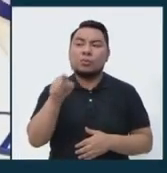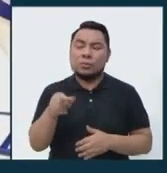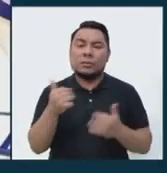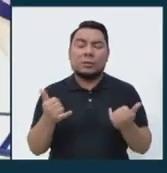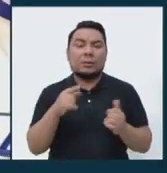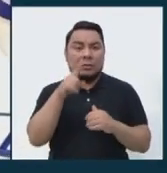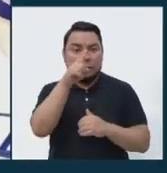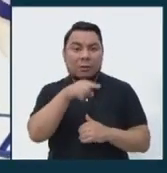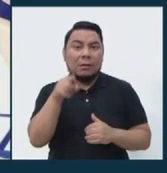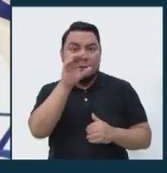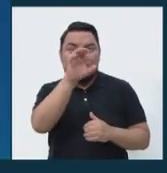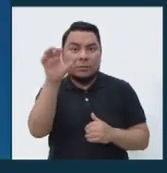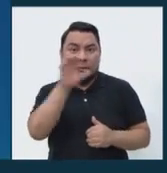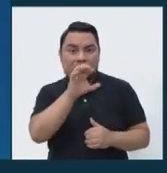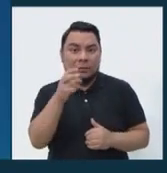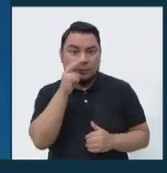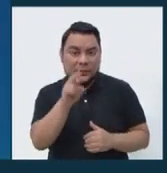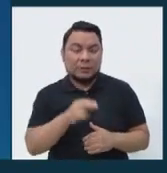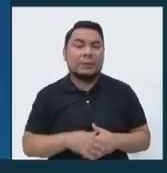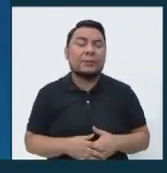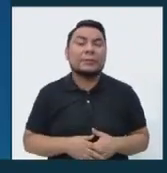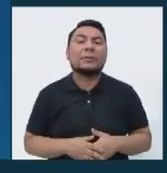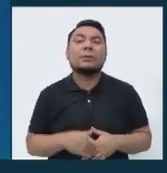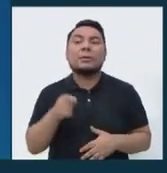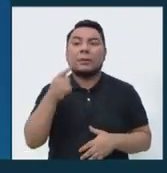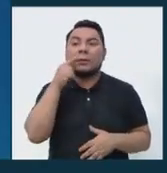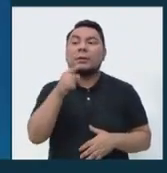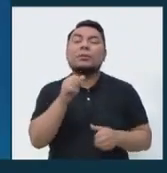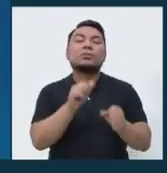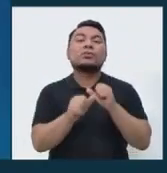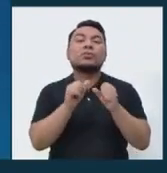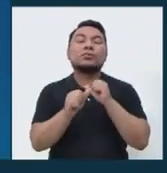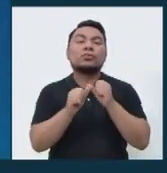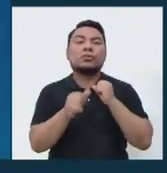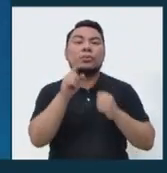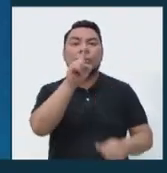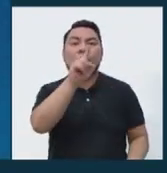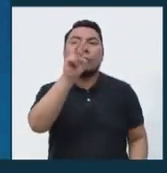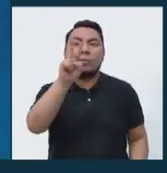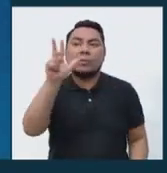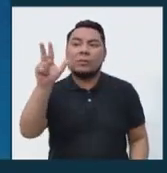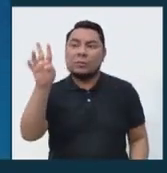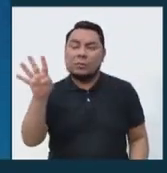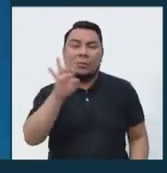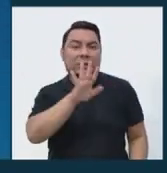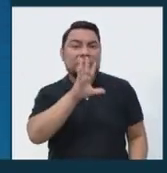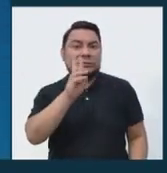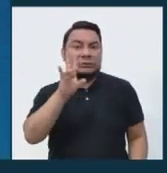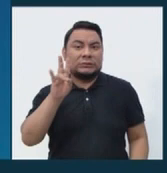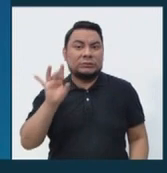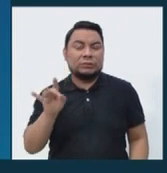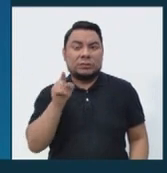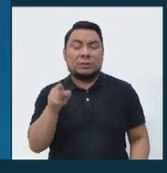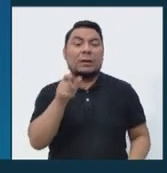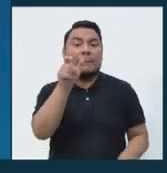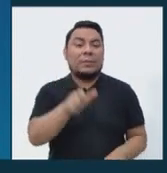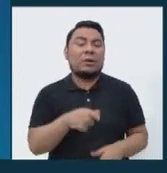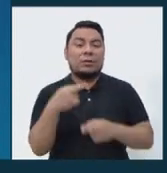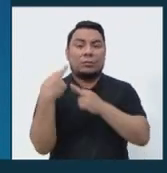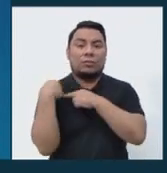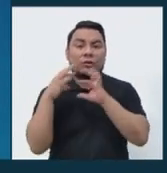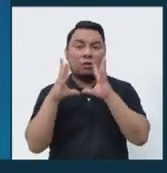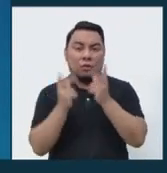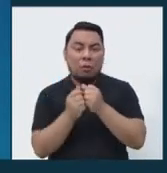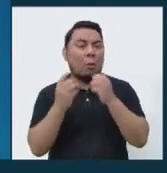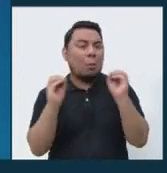Veamos el mosaico en pantalla. Es un mosaico enumerado. Cada uno es un ciudadano y un representante de la sociedad civil. Tiene